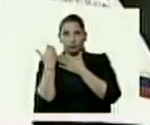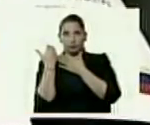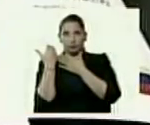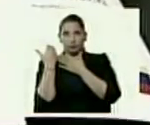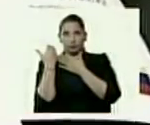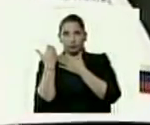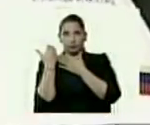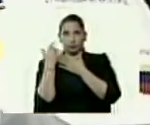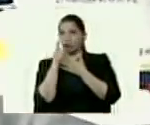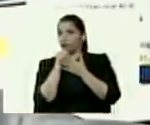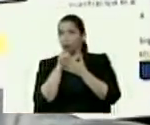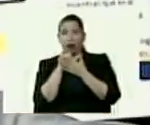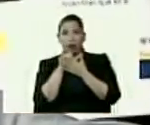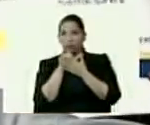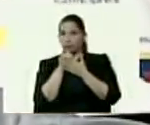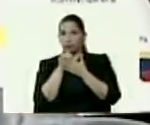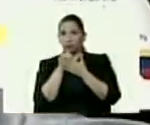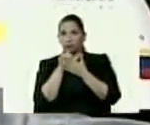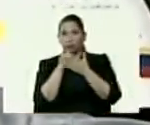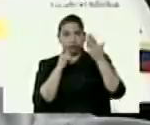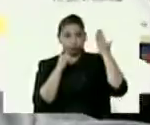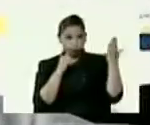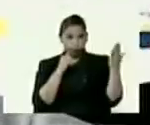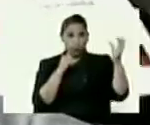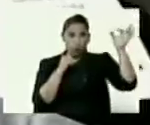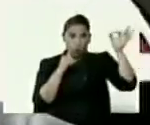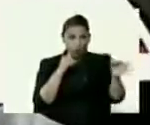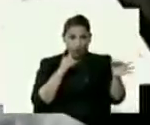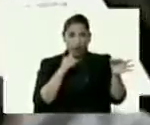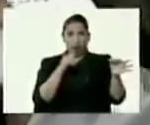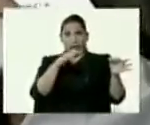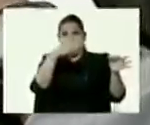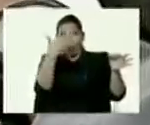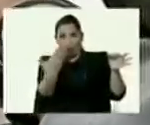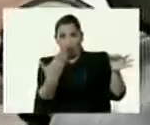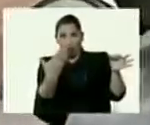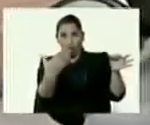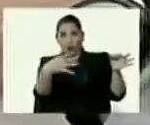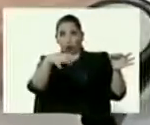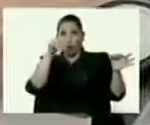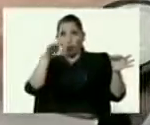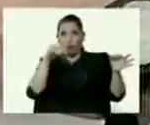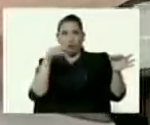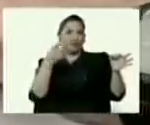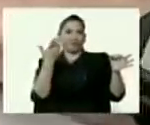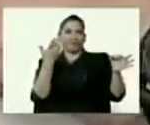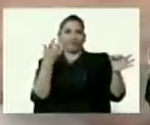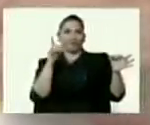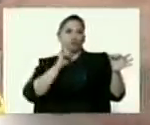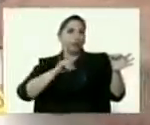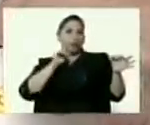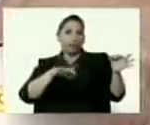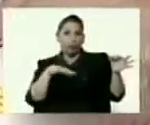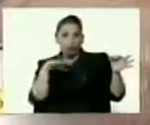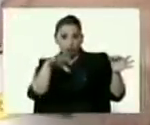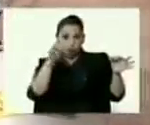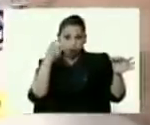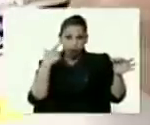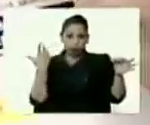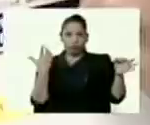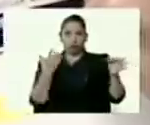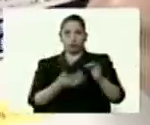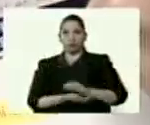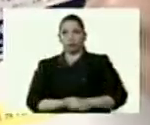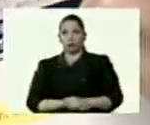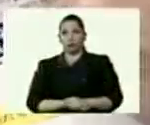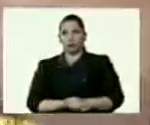No tienen escudo. Este es el documento original y aquí está el documento forjado con el escudo,